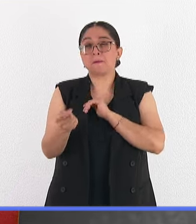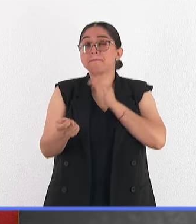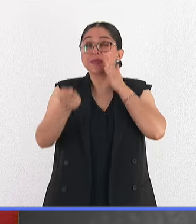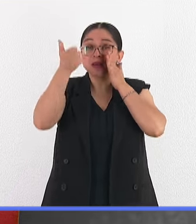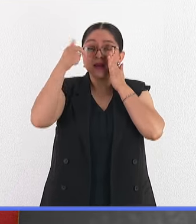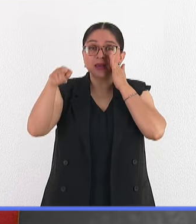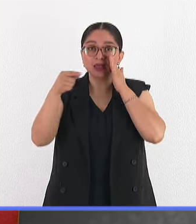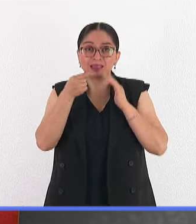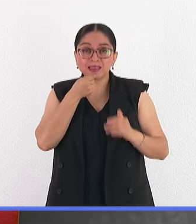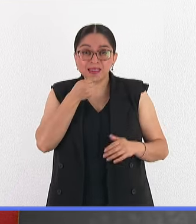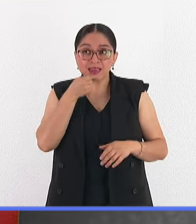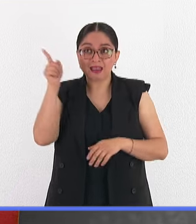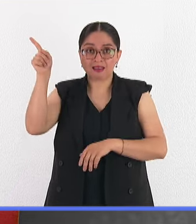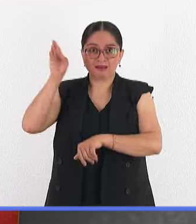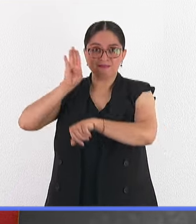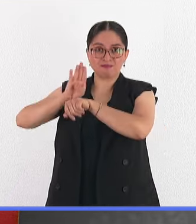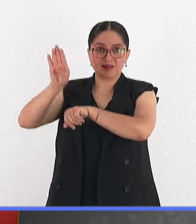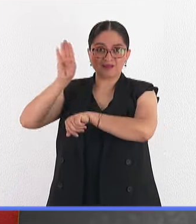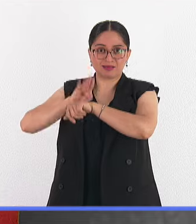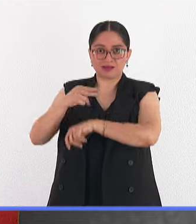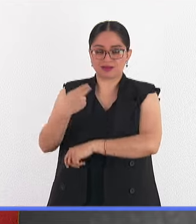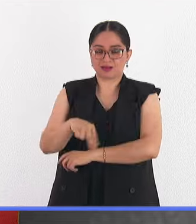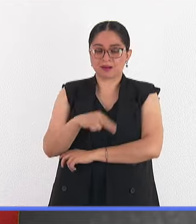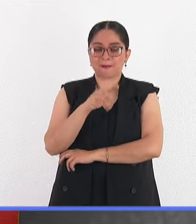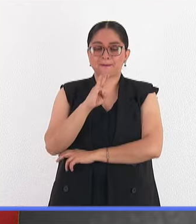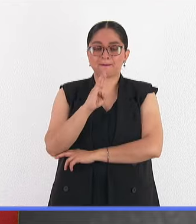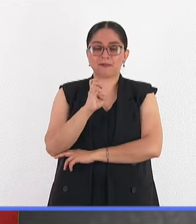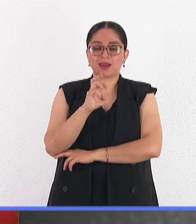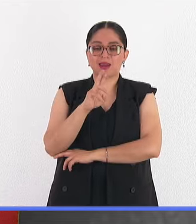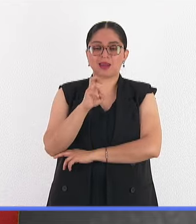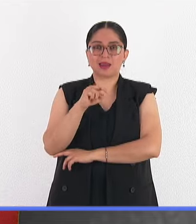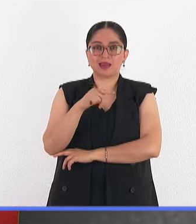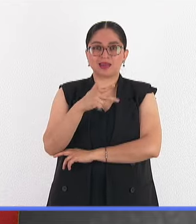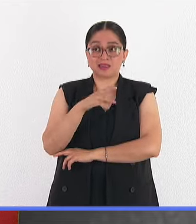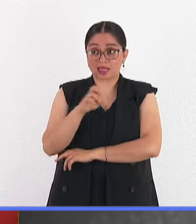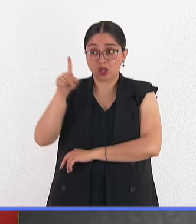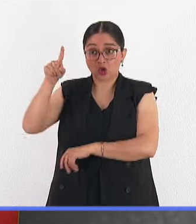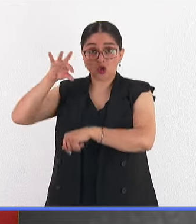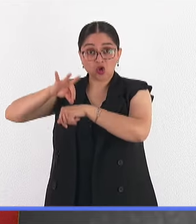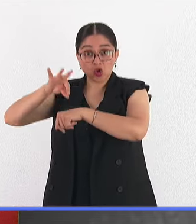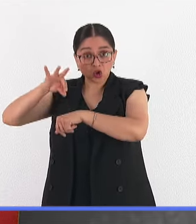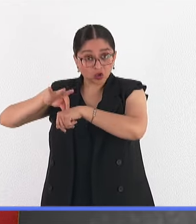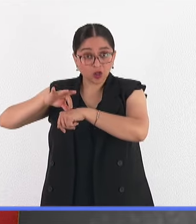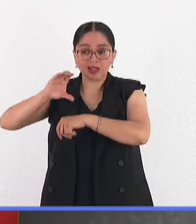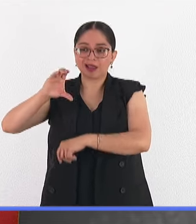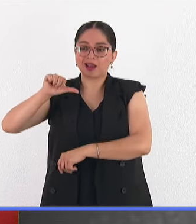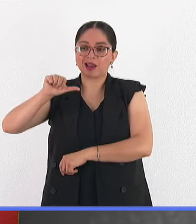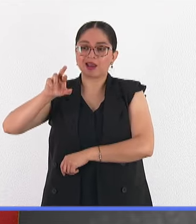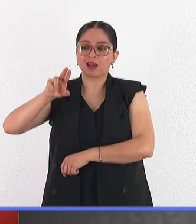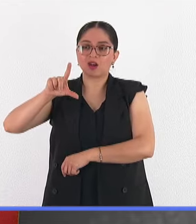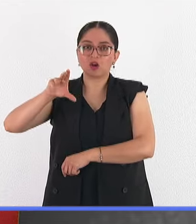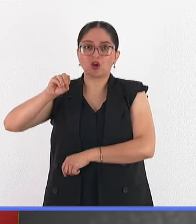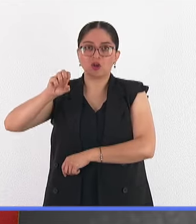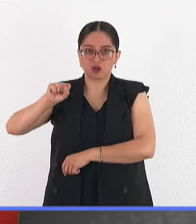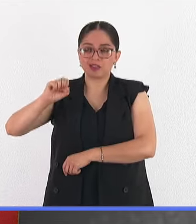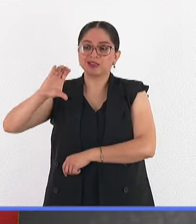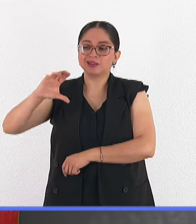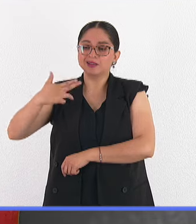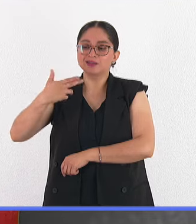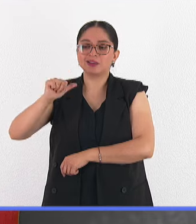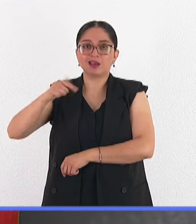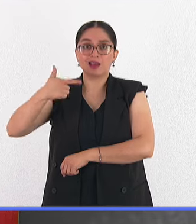llamada Berenice, que el doctor Carlos Chagas, que no le hemos mencionado, pero que es aquí el origen de este